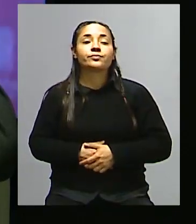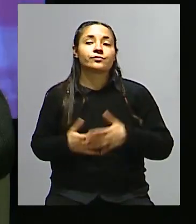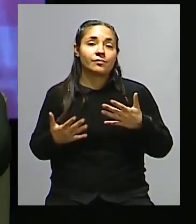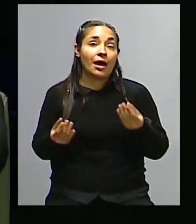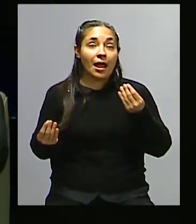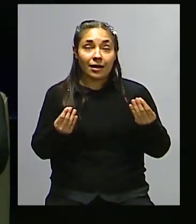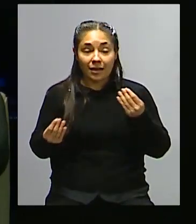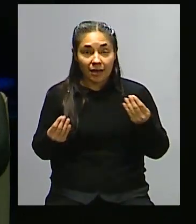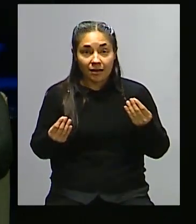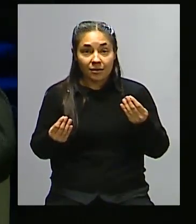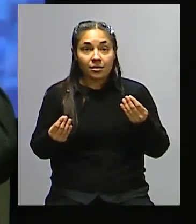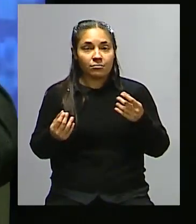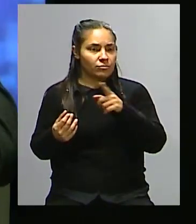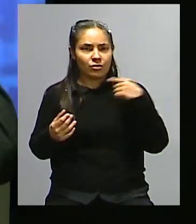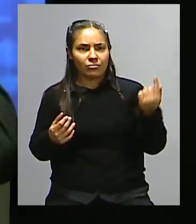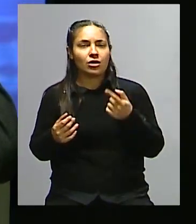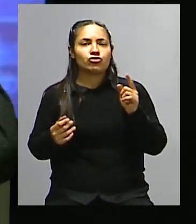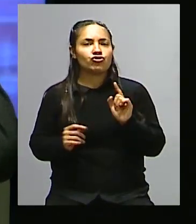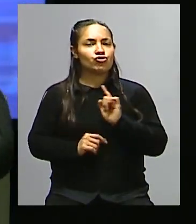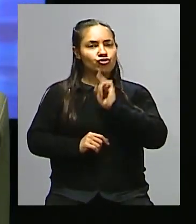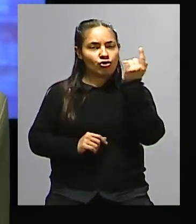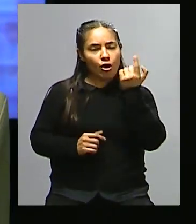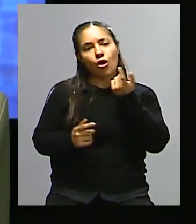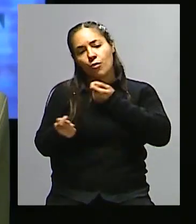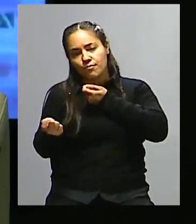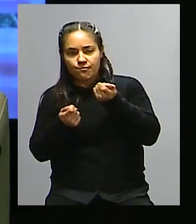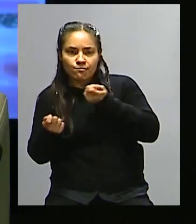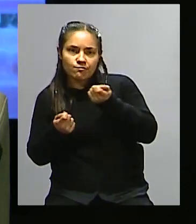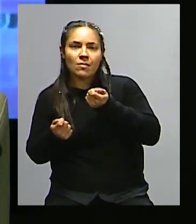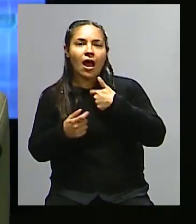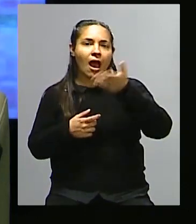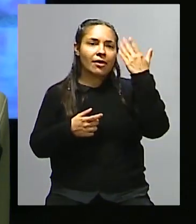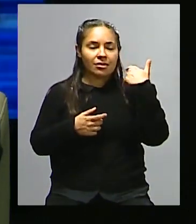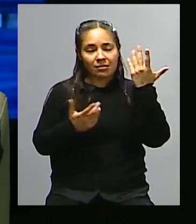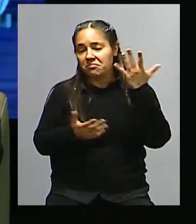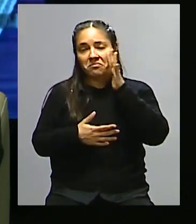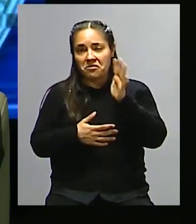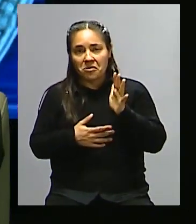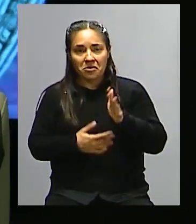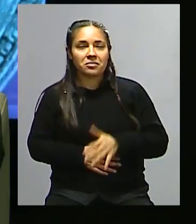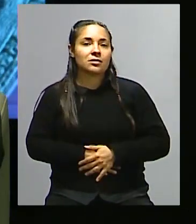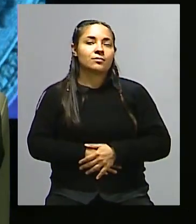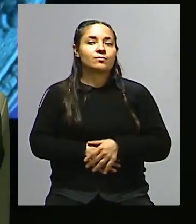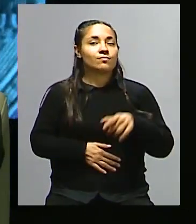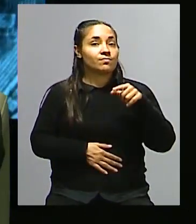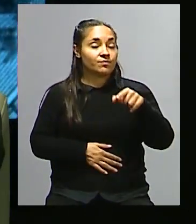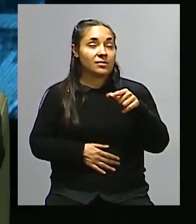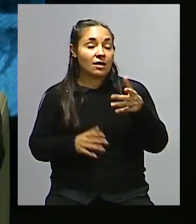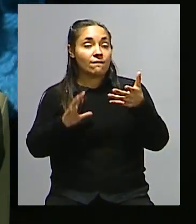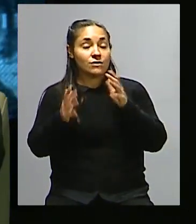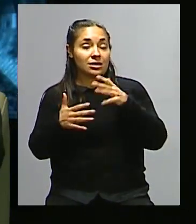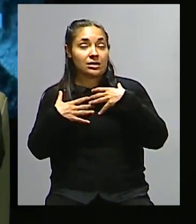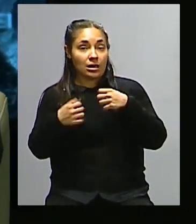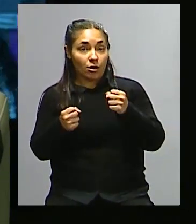podernos mover en forma individual o con ciertas características que no habíamos aprendido. ¿Cuánto de eso ha ocurrido en el sistema de